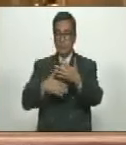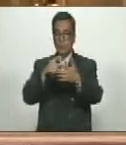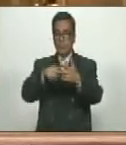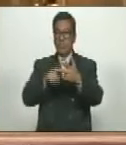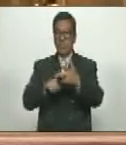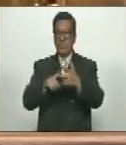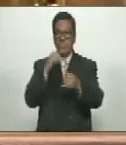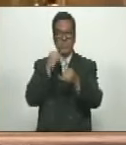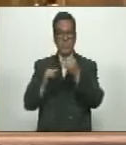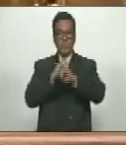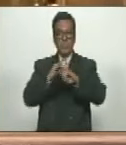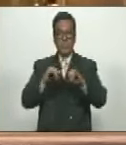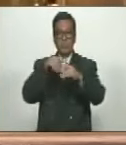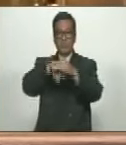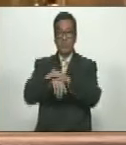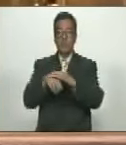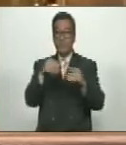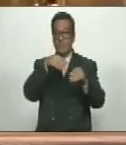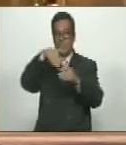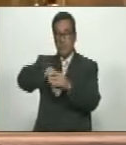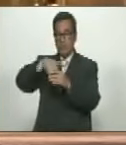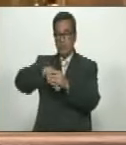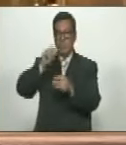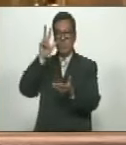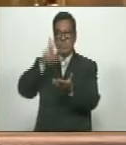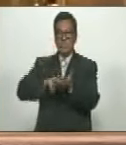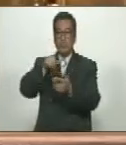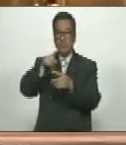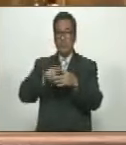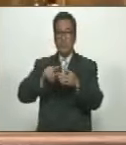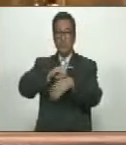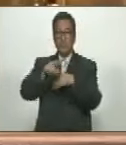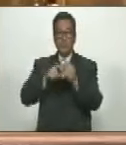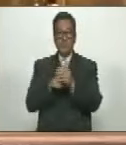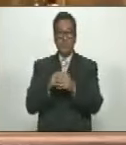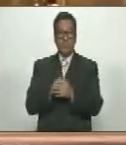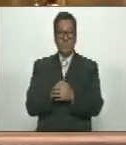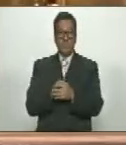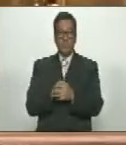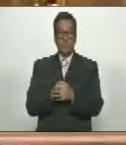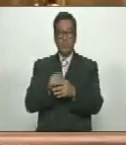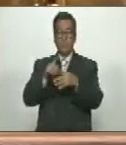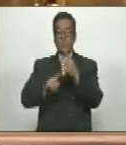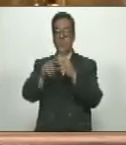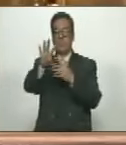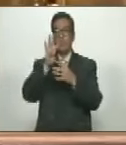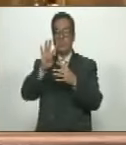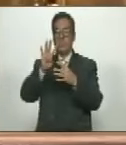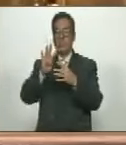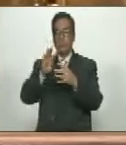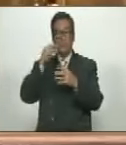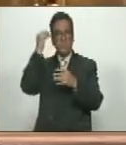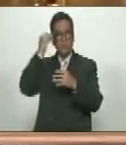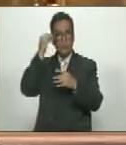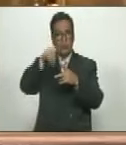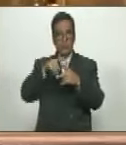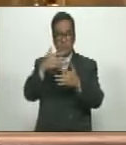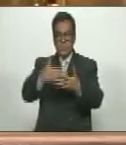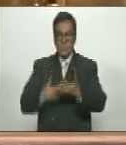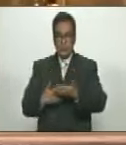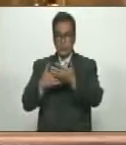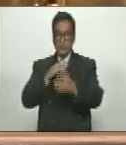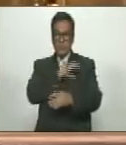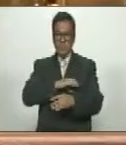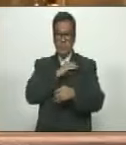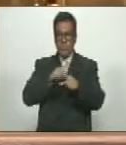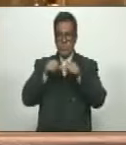anexa. Finalizadas las intervenciones y sometido a votación, resultó aprobado por unanimidad. Cuarto, considerar el informe presentado por